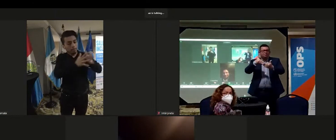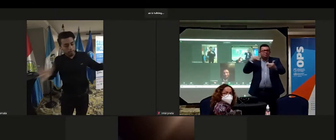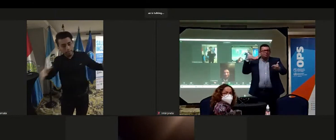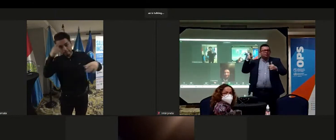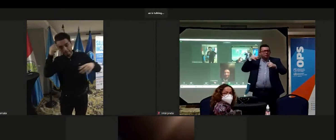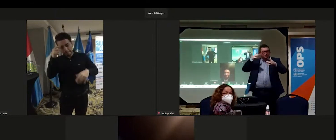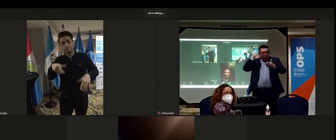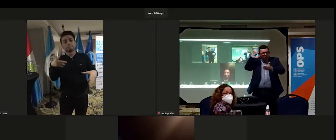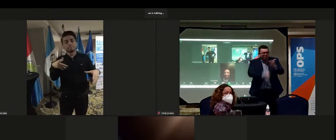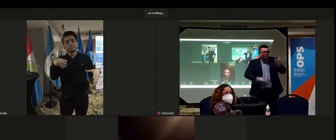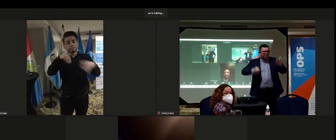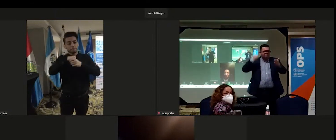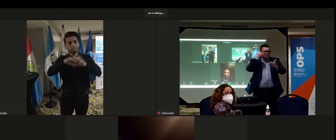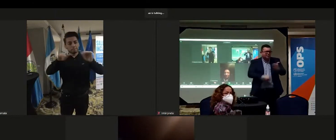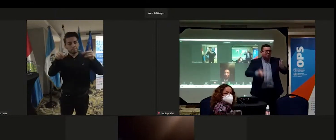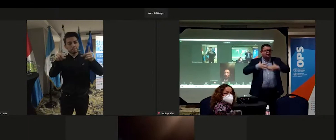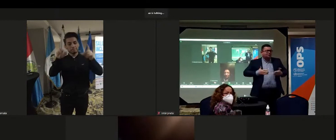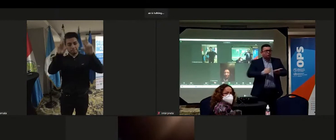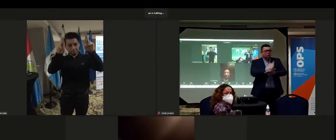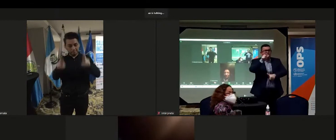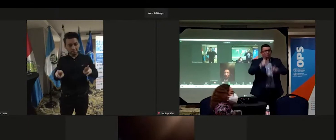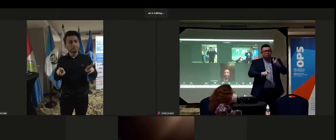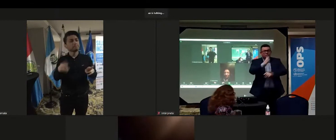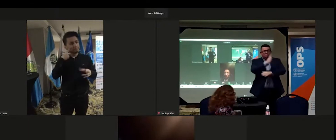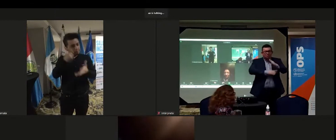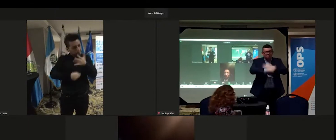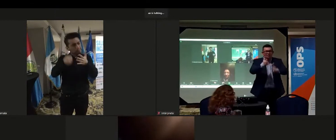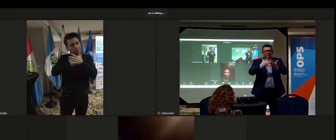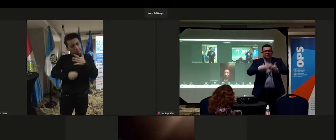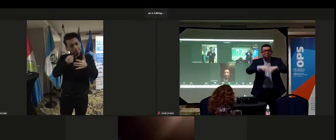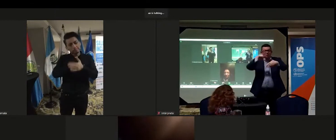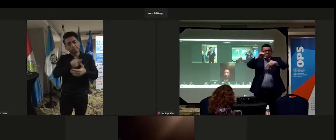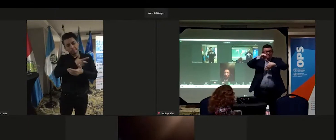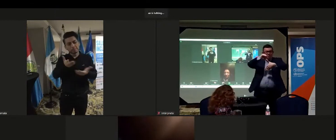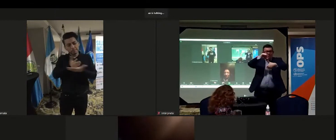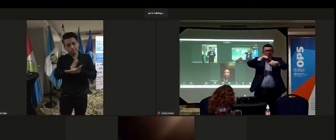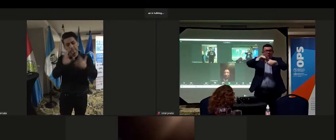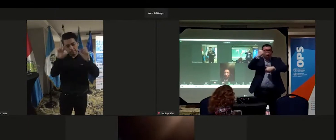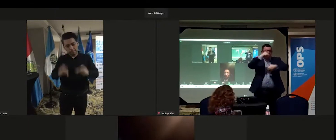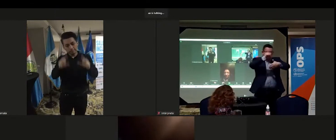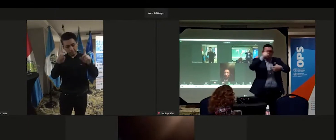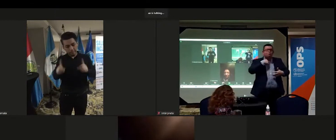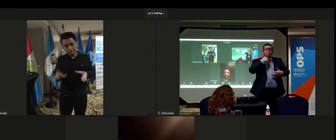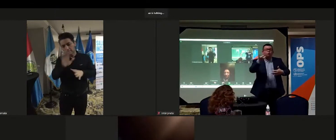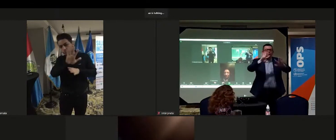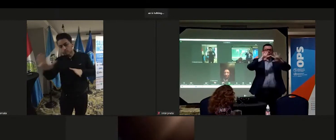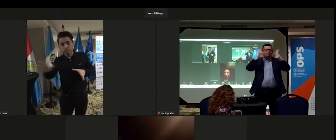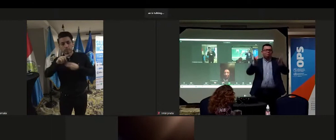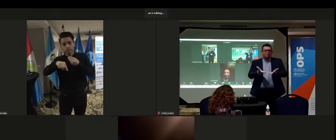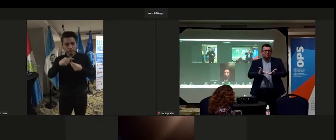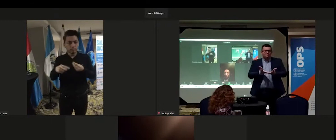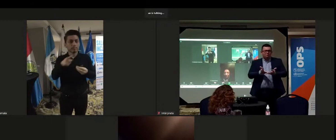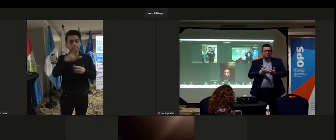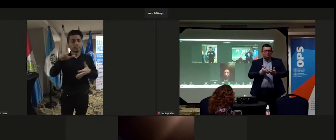trabajo dentro de la RIADIS, y toda esa lucha, y esa lucha por los derechos de las personas con discapacidad, y sus familias de